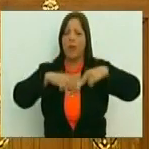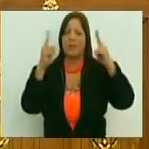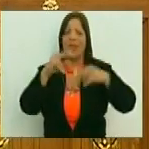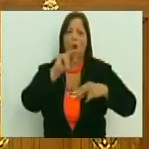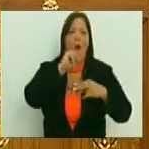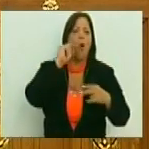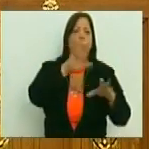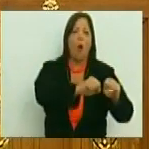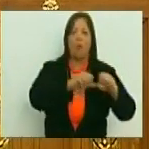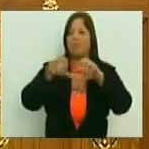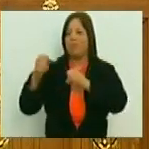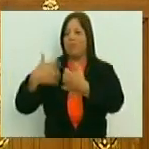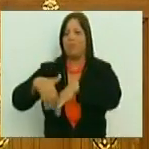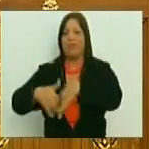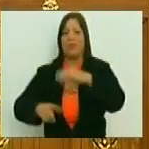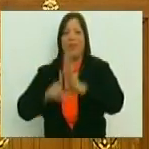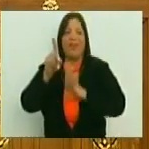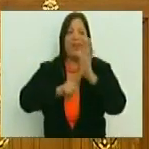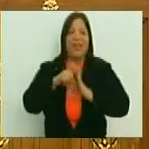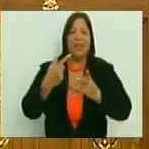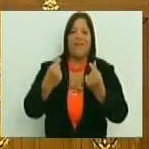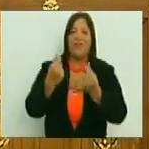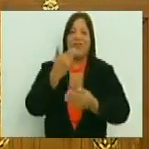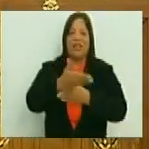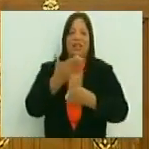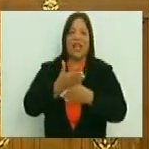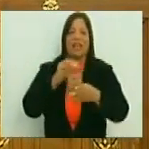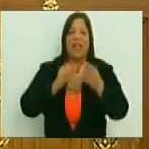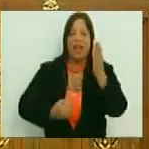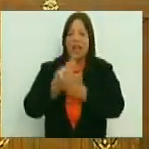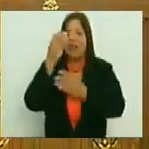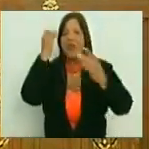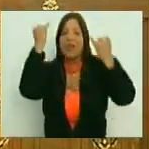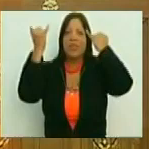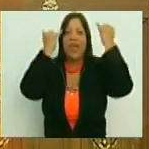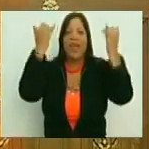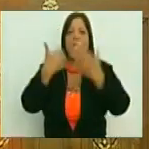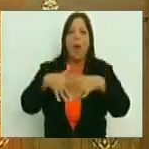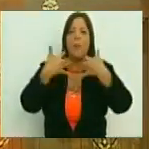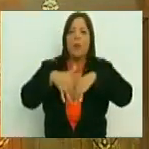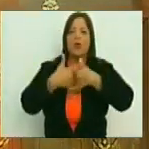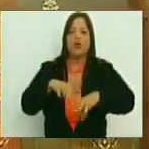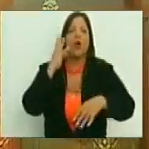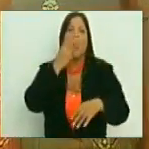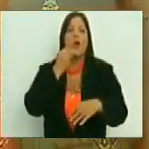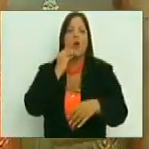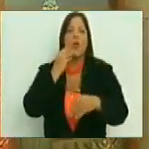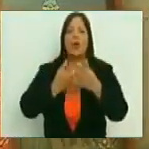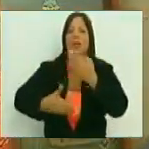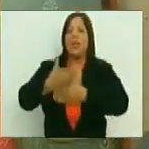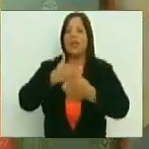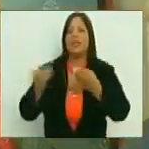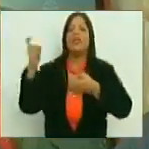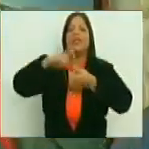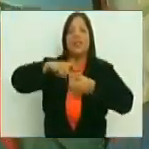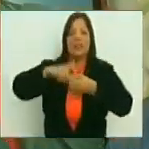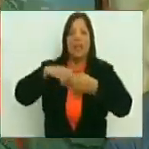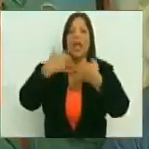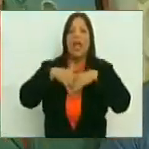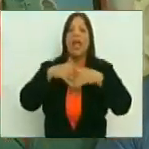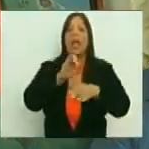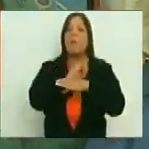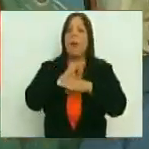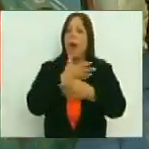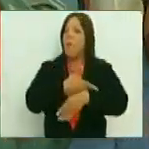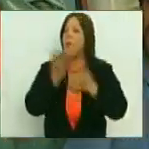y la ocupación productiva, ya sea a través de financiamientos para el joven emprendedor, el joven productor, o a través de la inserción laboral en nuestras empresas, tanto